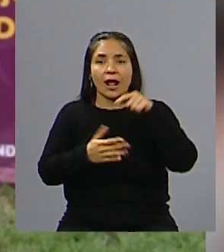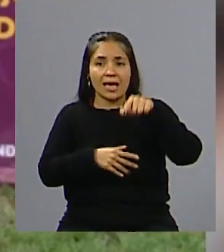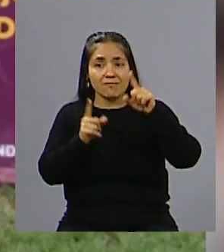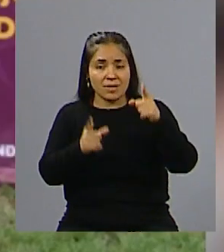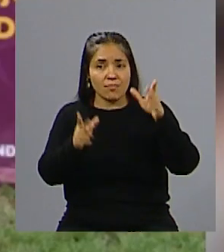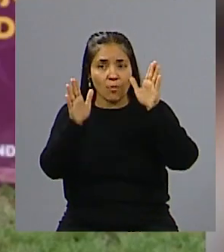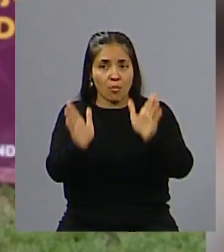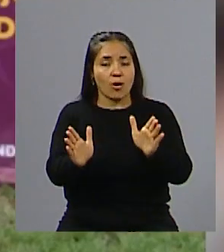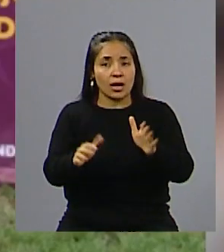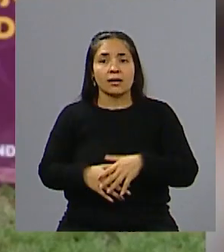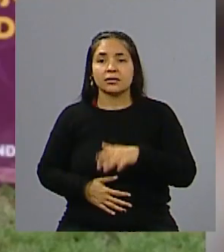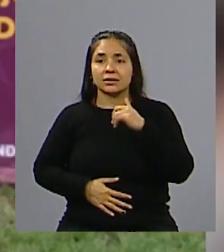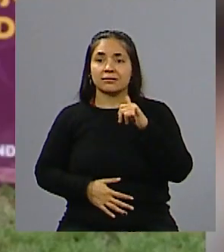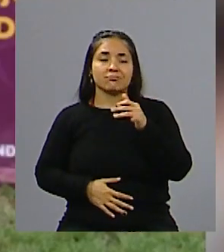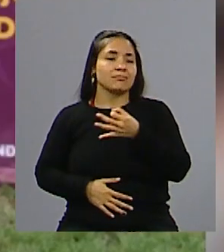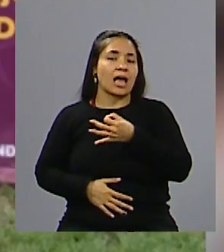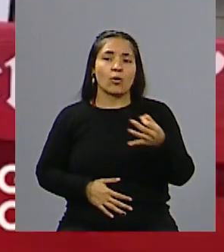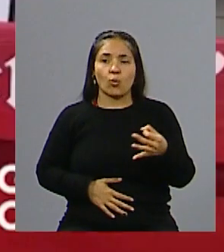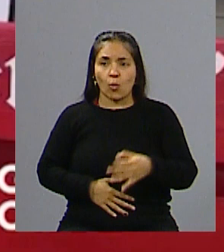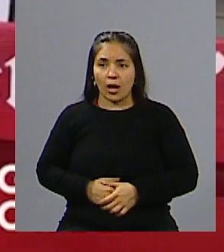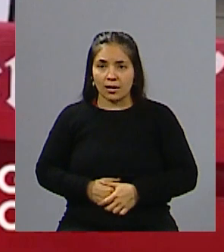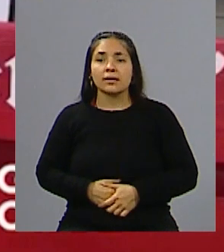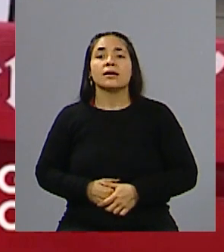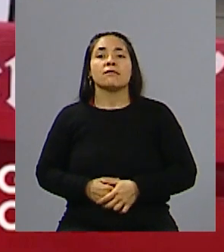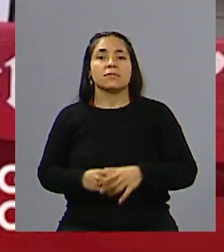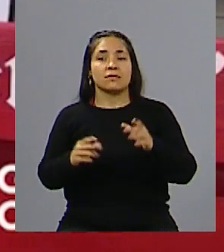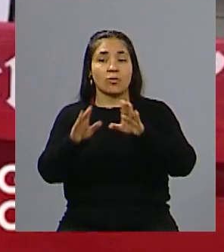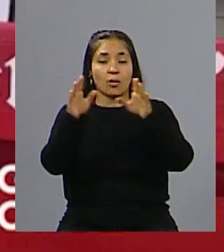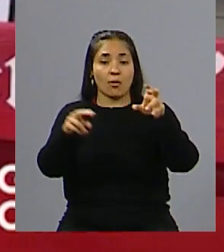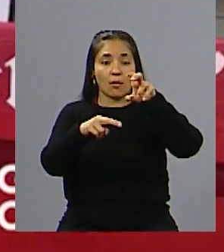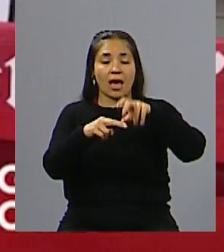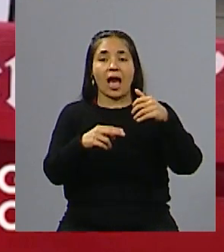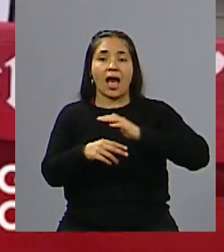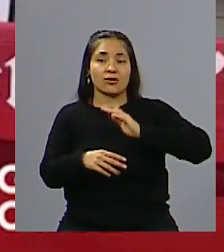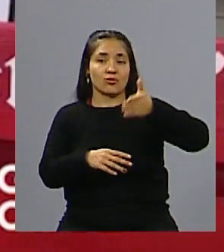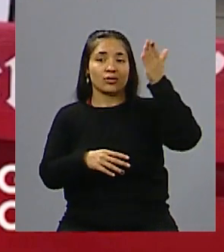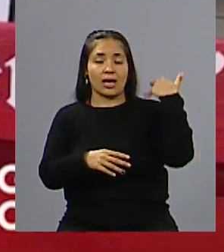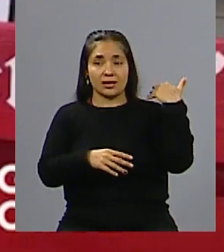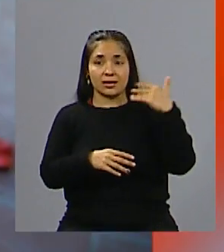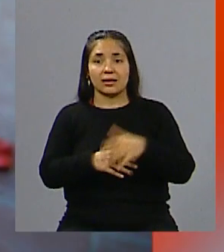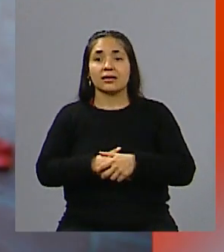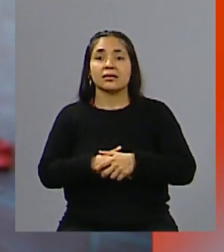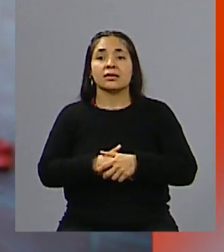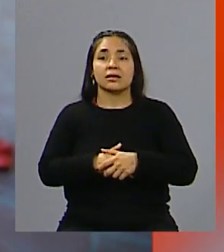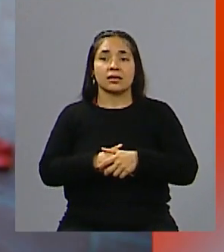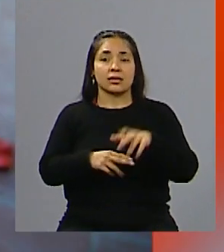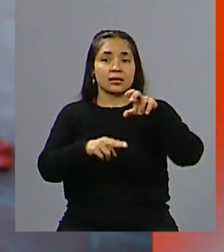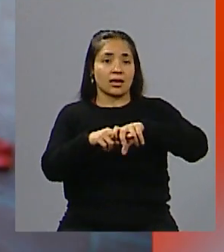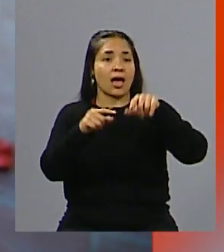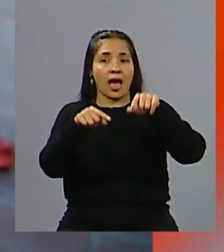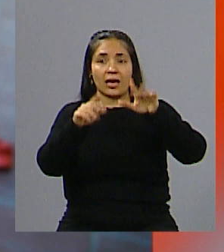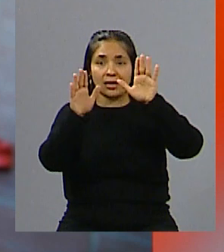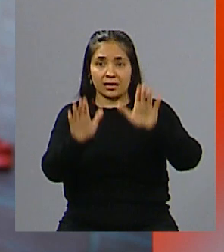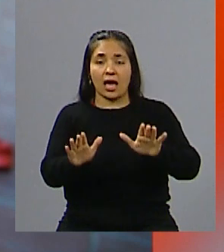Claro, sí, justamente, bueno, esta reinstalación, sea, hace un par de años, estuvo ahí en ese banco,